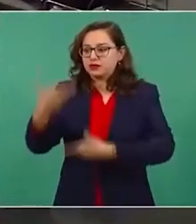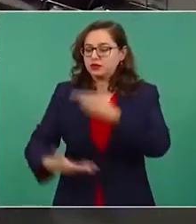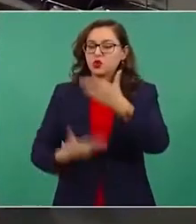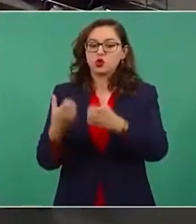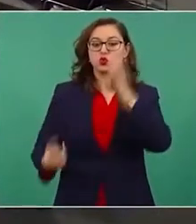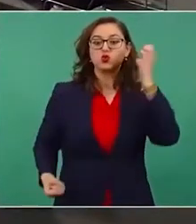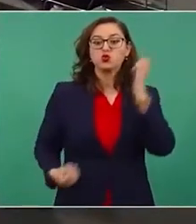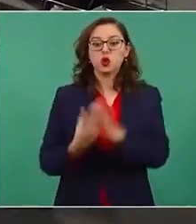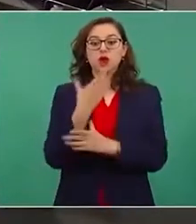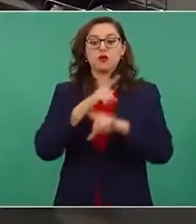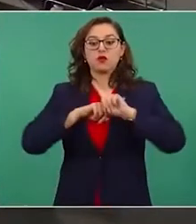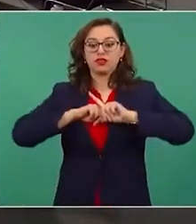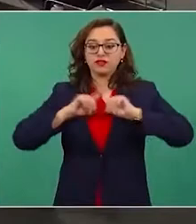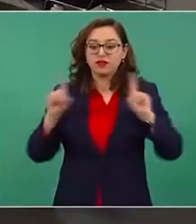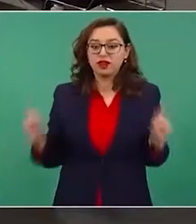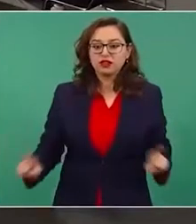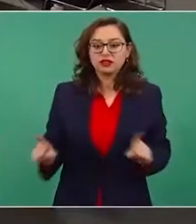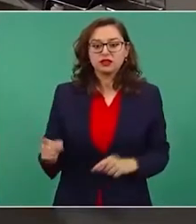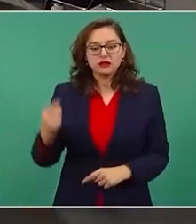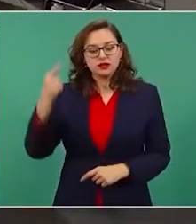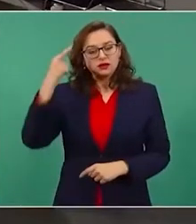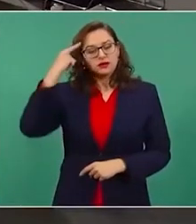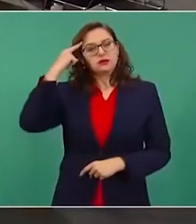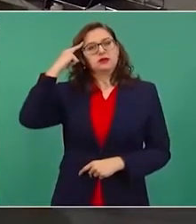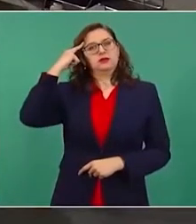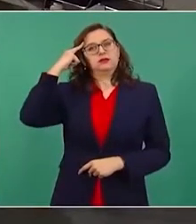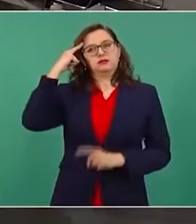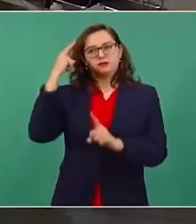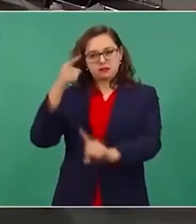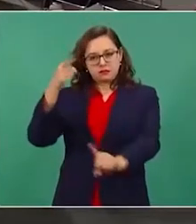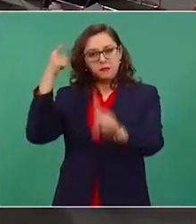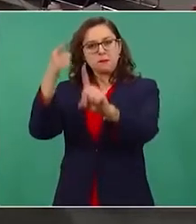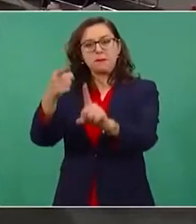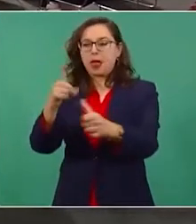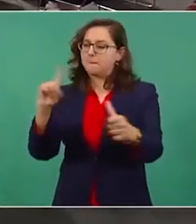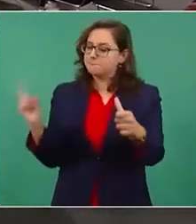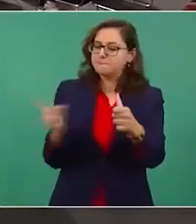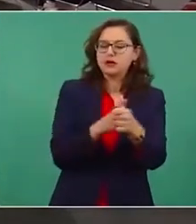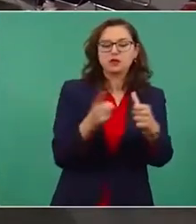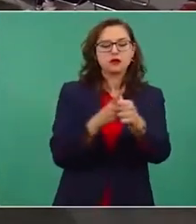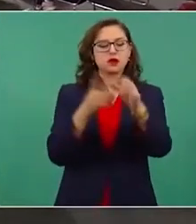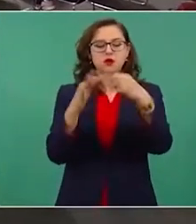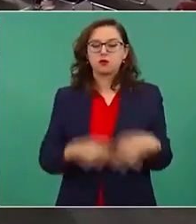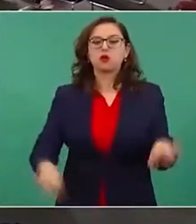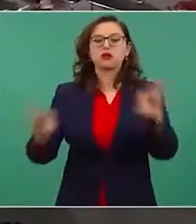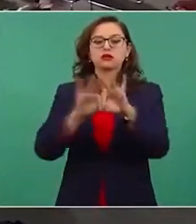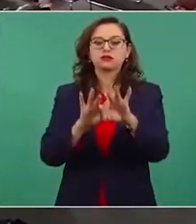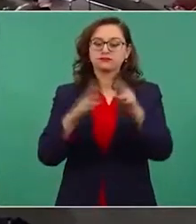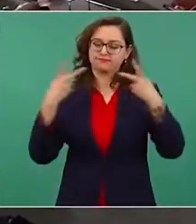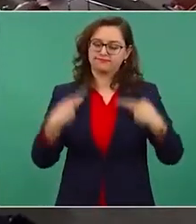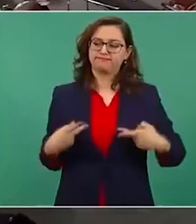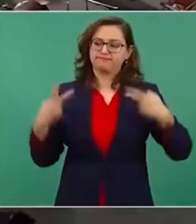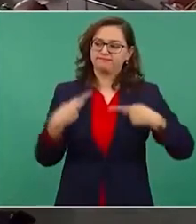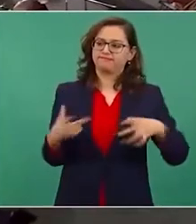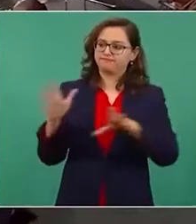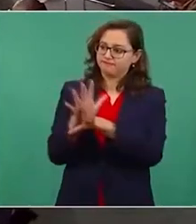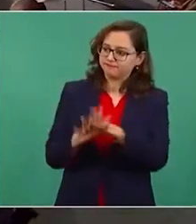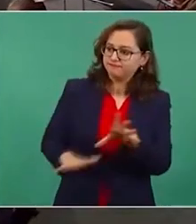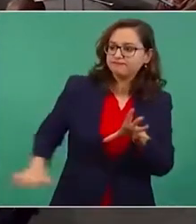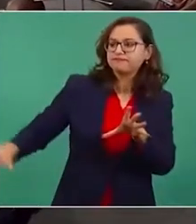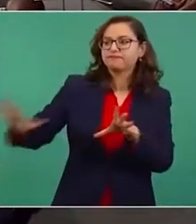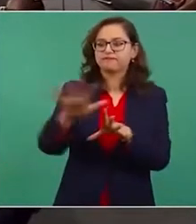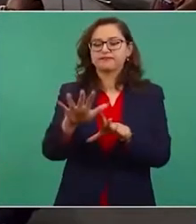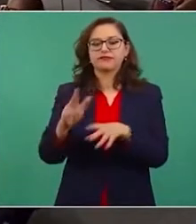que estén pensando en el interés general, que estén pensando en los negocios